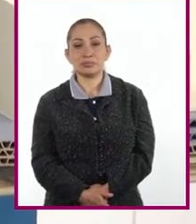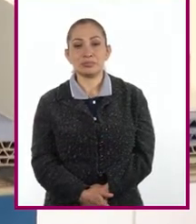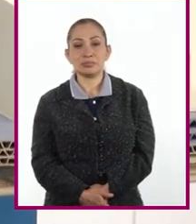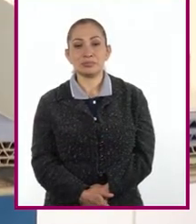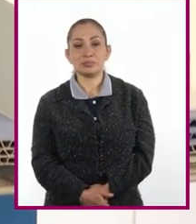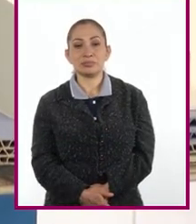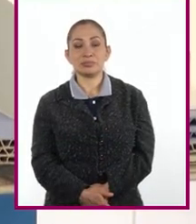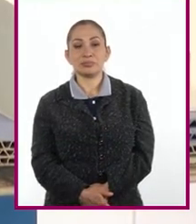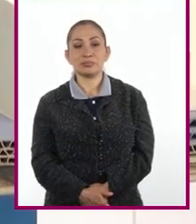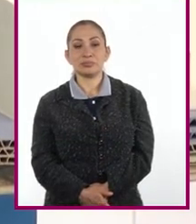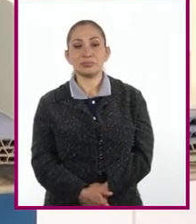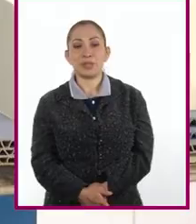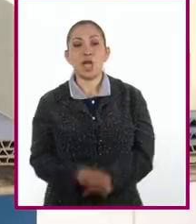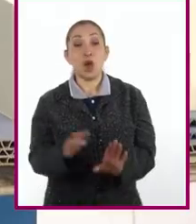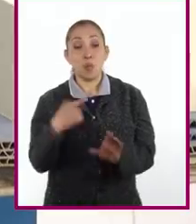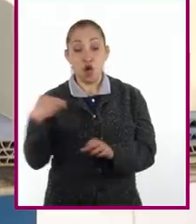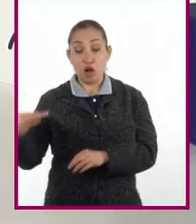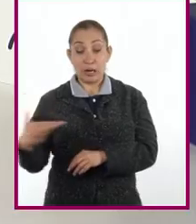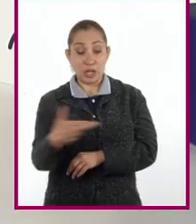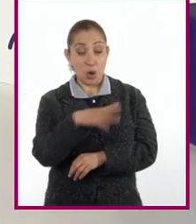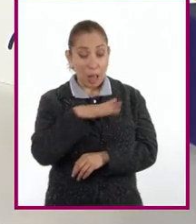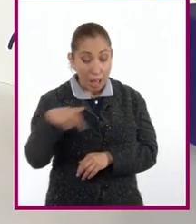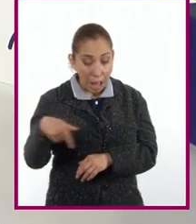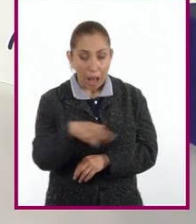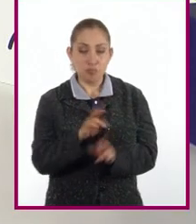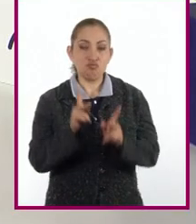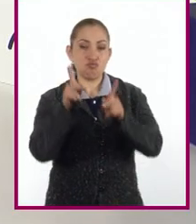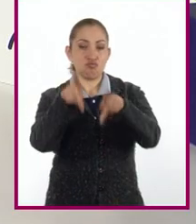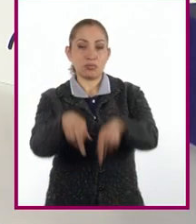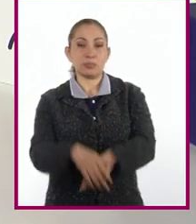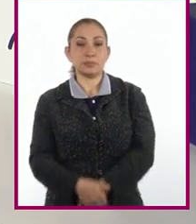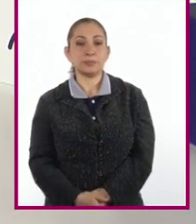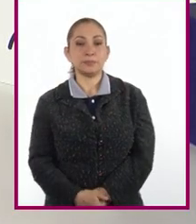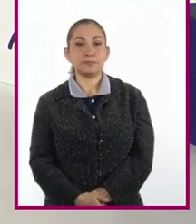Listo. Y como está el río, ponemos un puente.